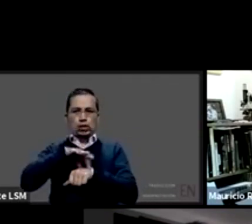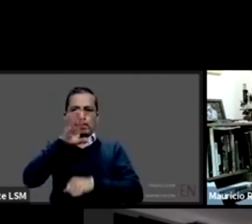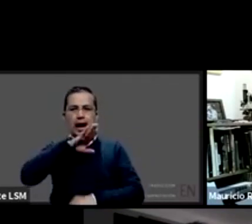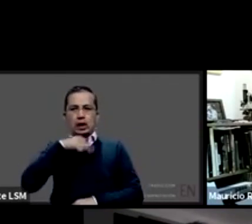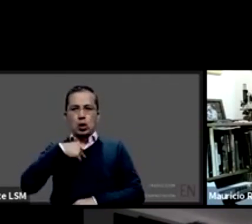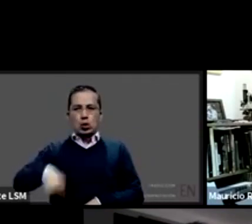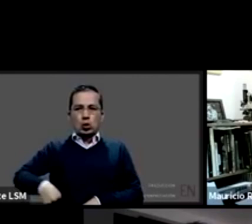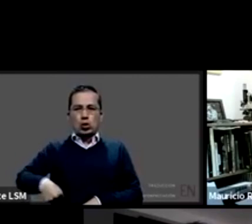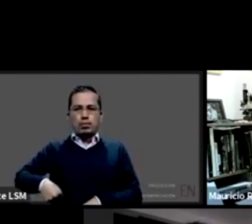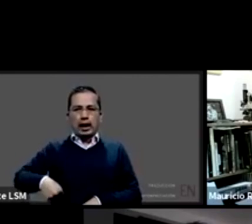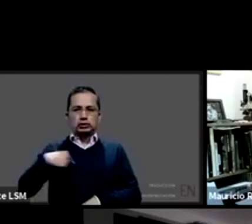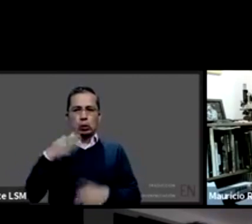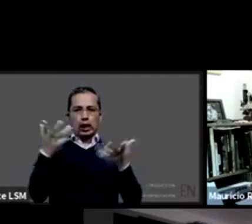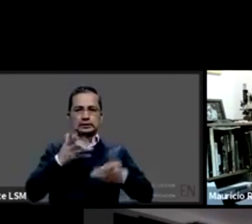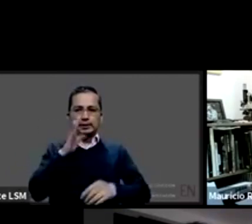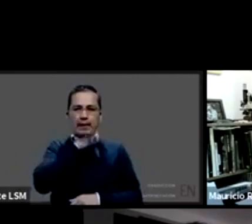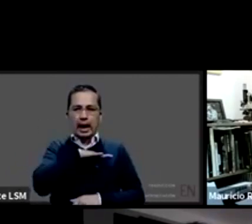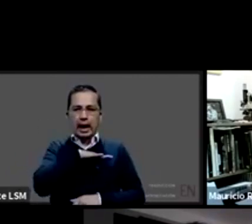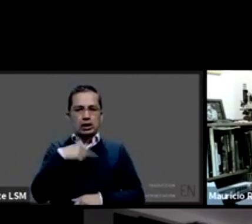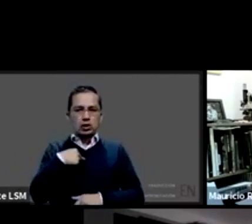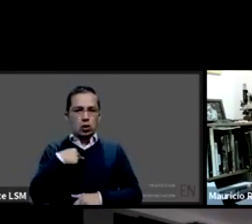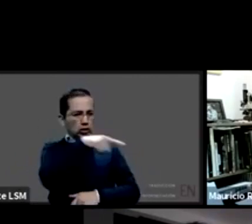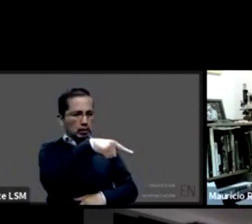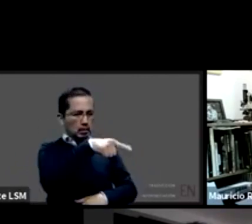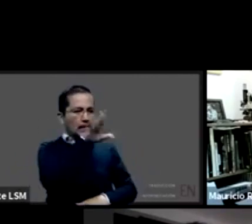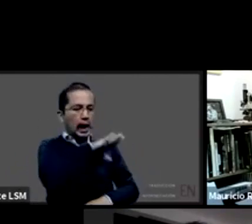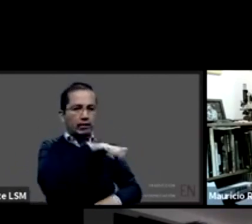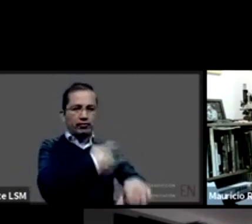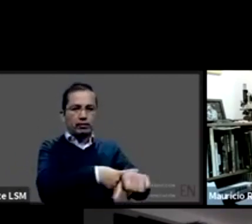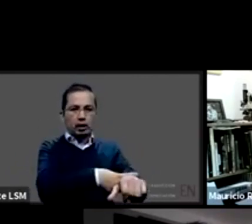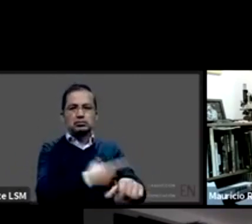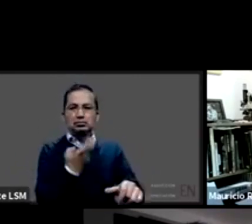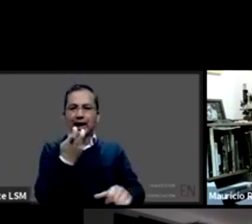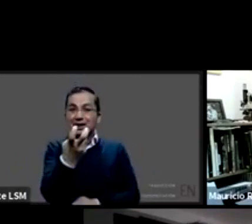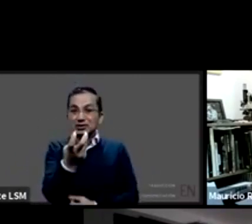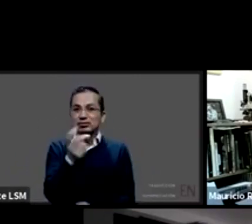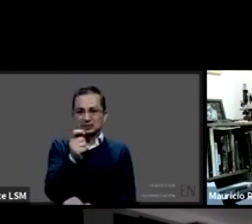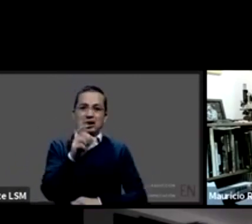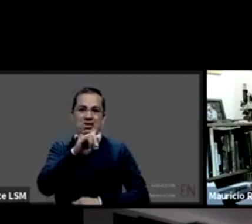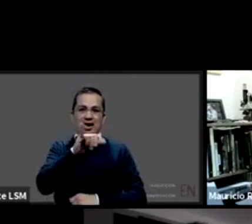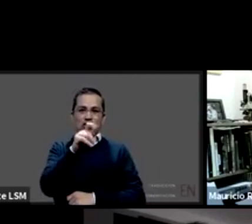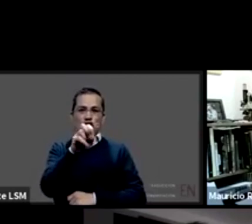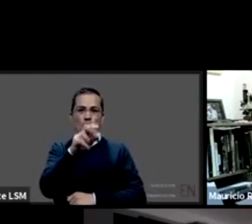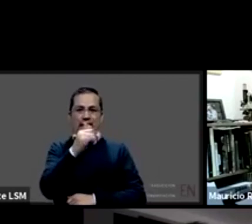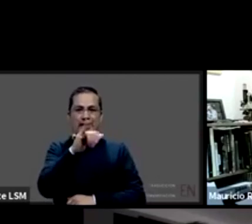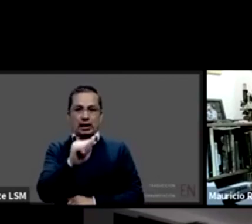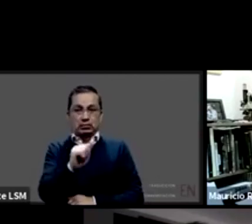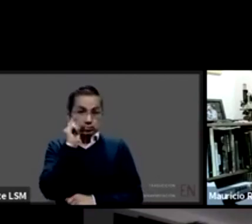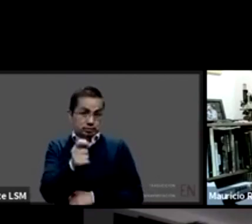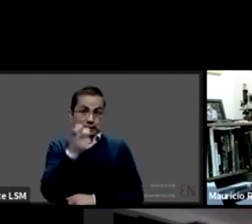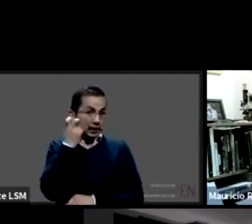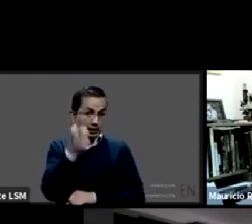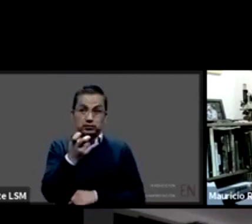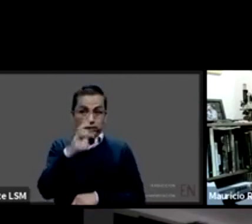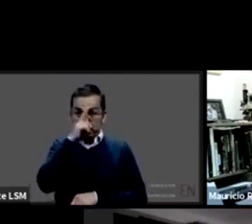buena o mala praxis pero eso es lo que es una iatrogenia y las diatrogenias son una de las principales